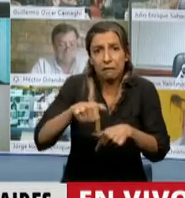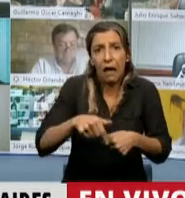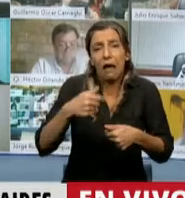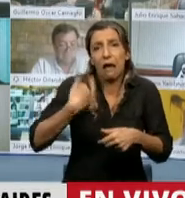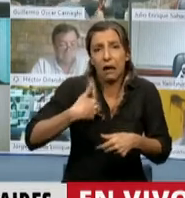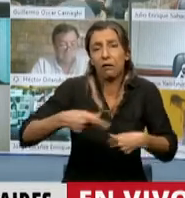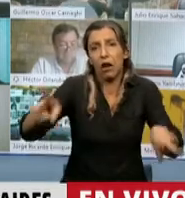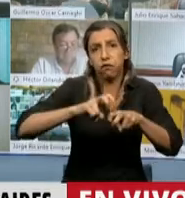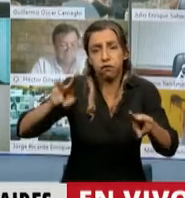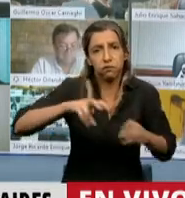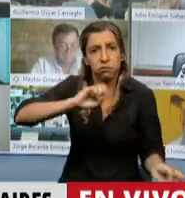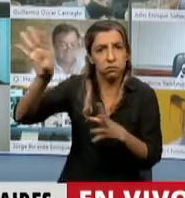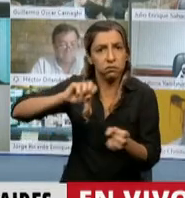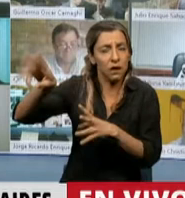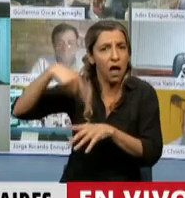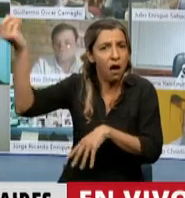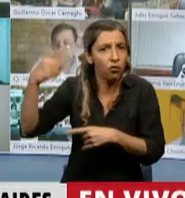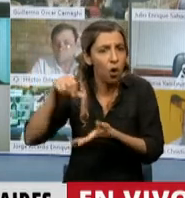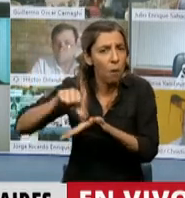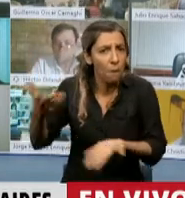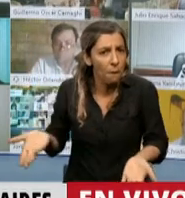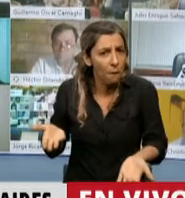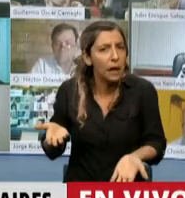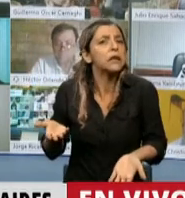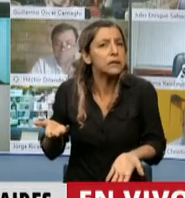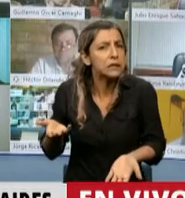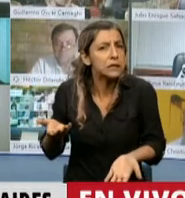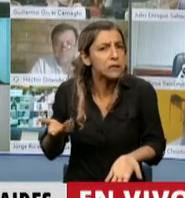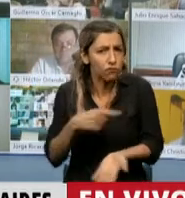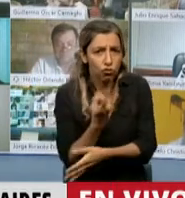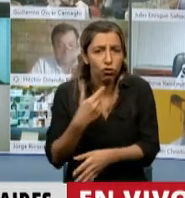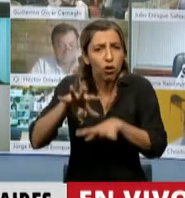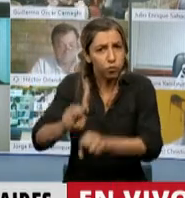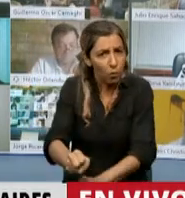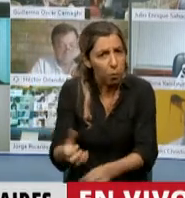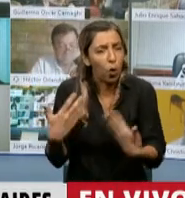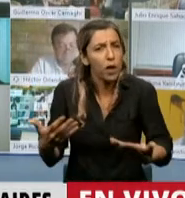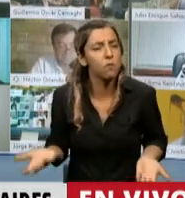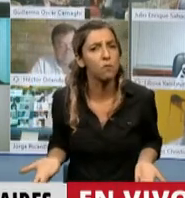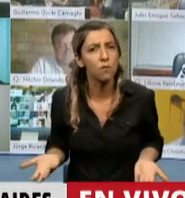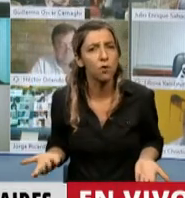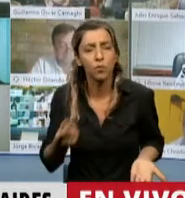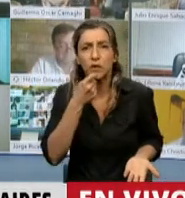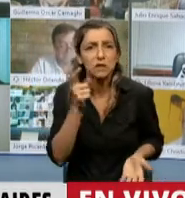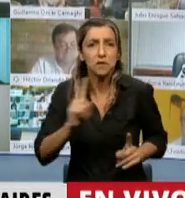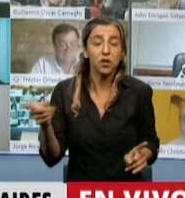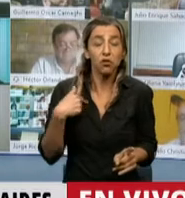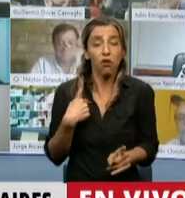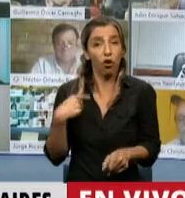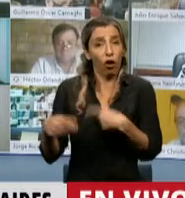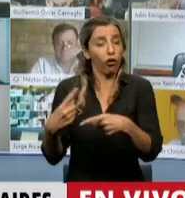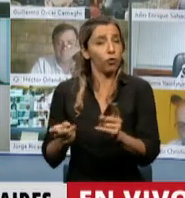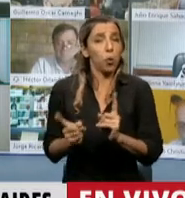consolide y se prorrogue. Es fantástico. Lo que están